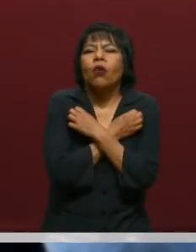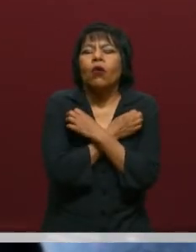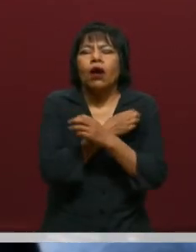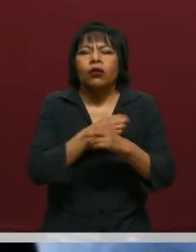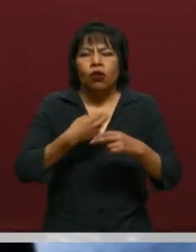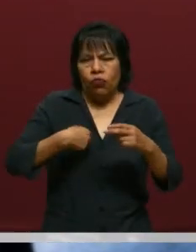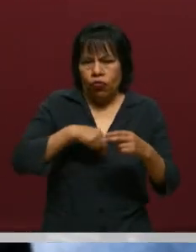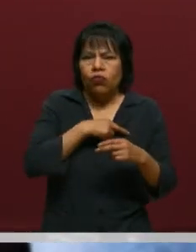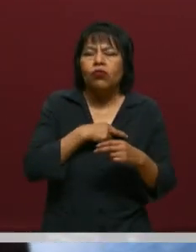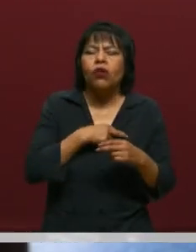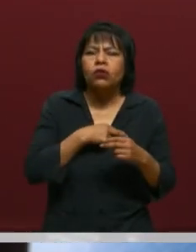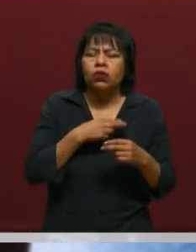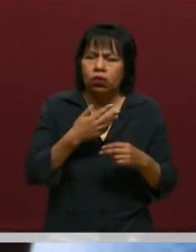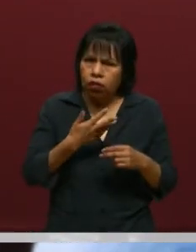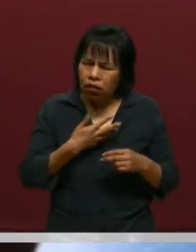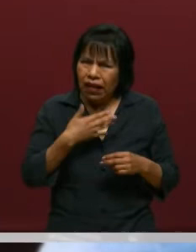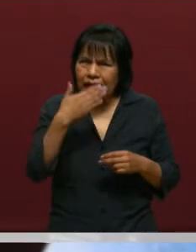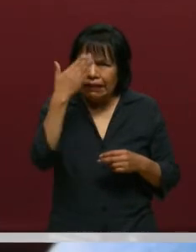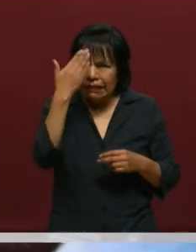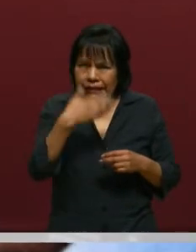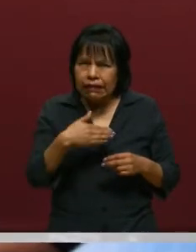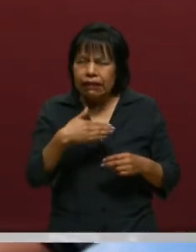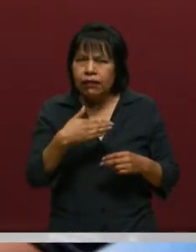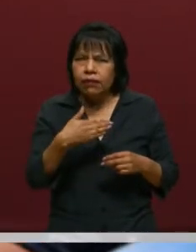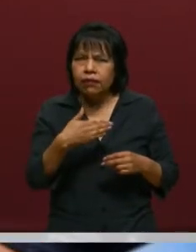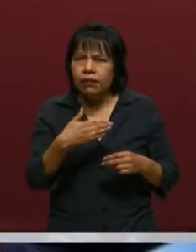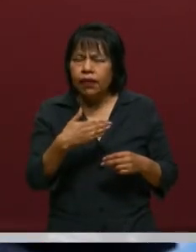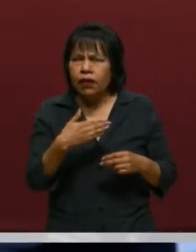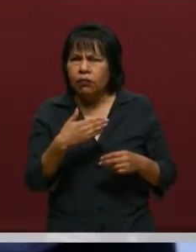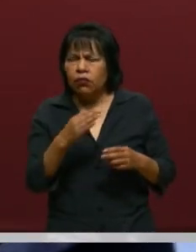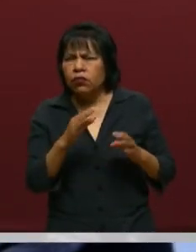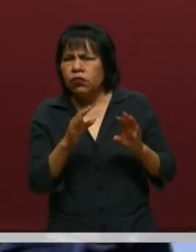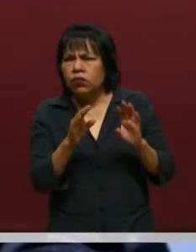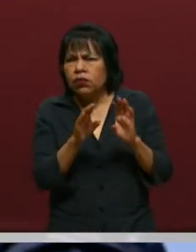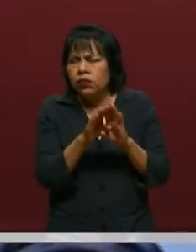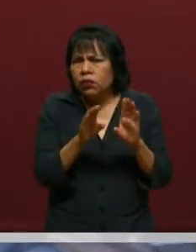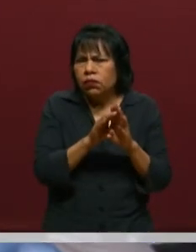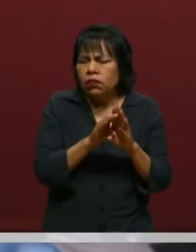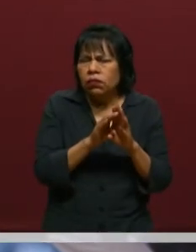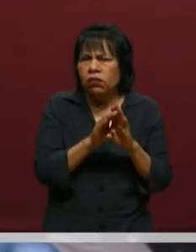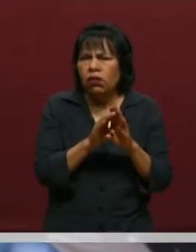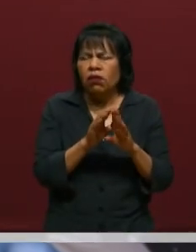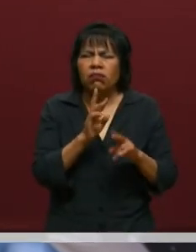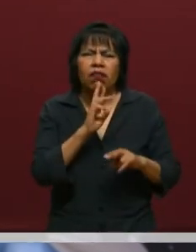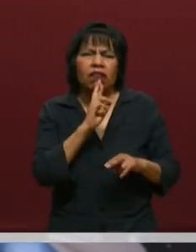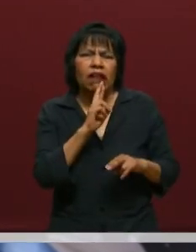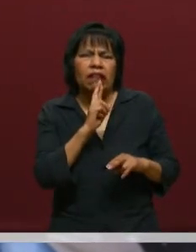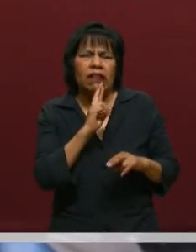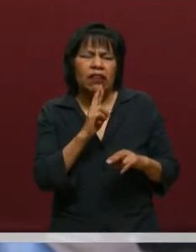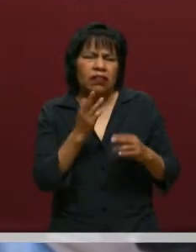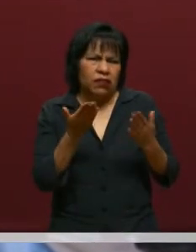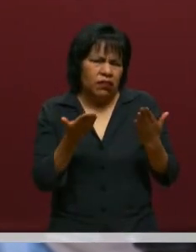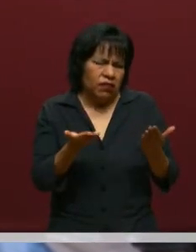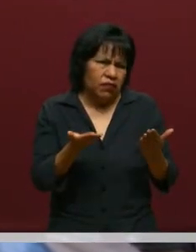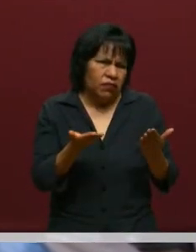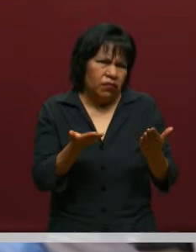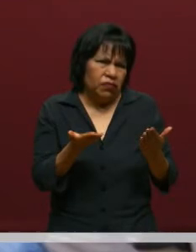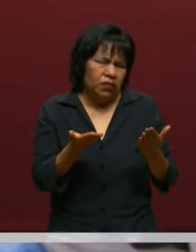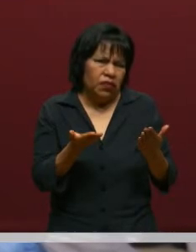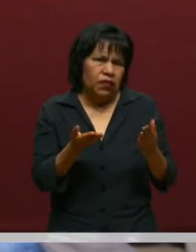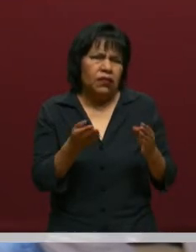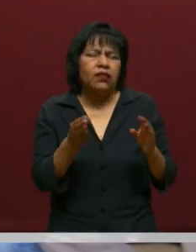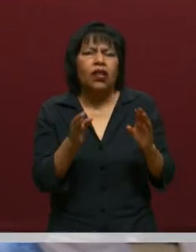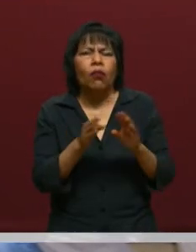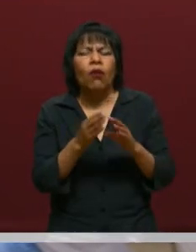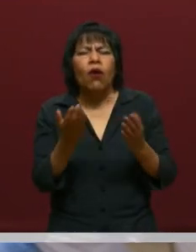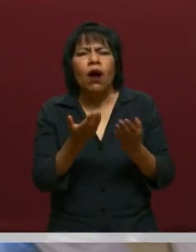pues nosotros tengamos las herramientas, la capacidad para resolver, para producir, para incidir en